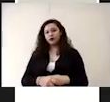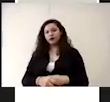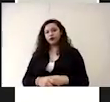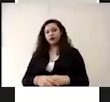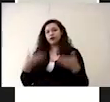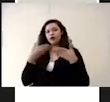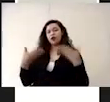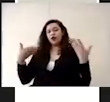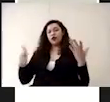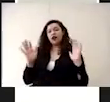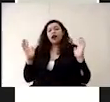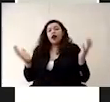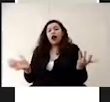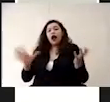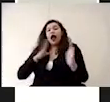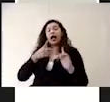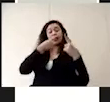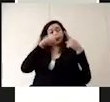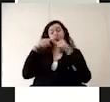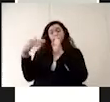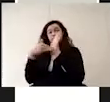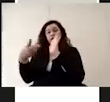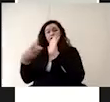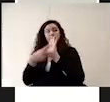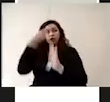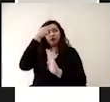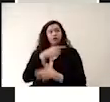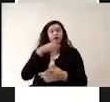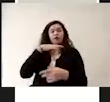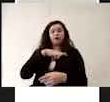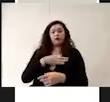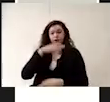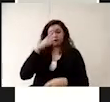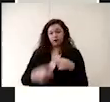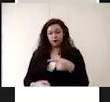Ahora, tenemos varios métodos de desinfección del agua.